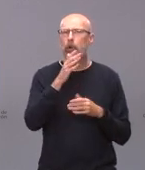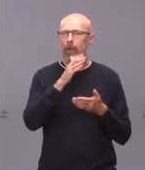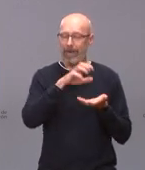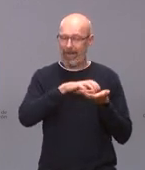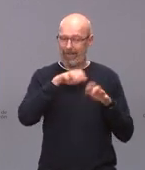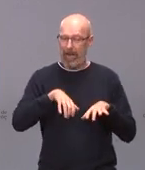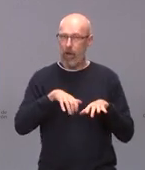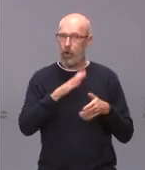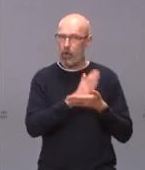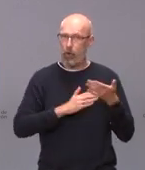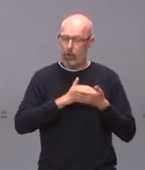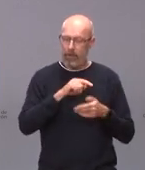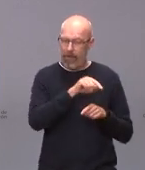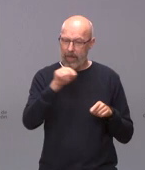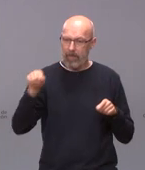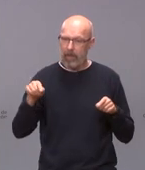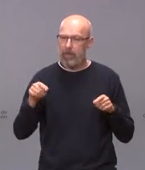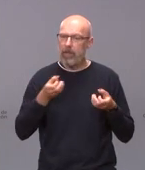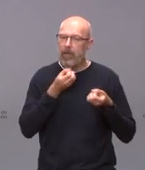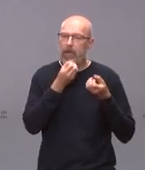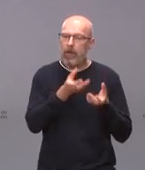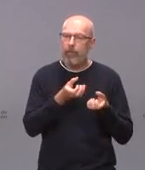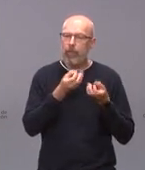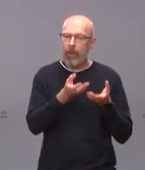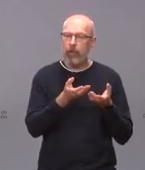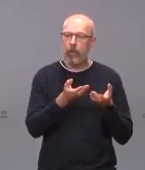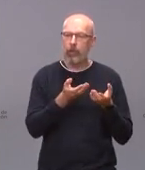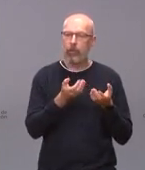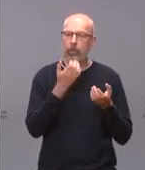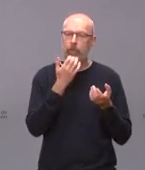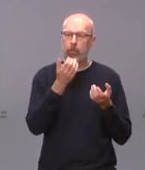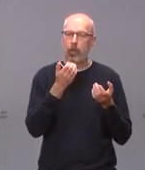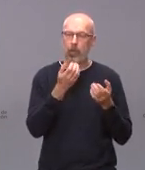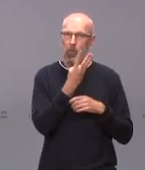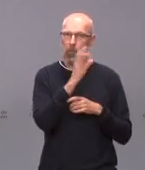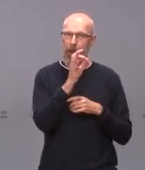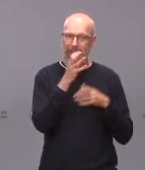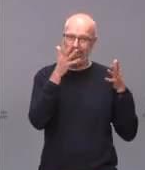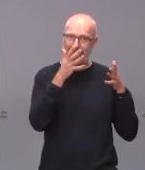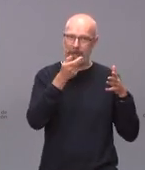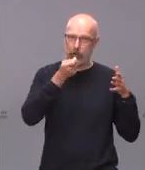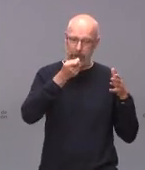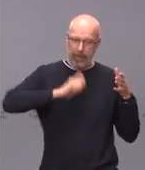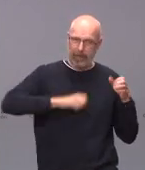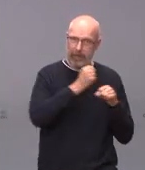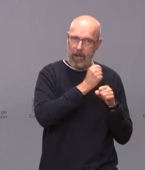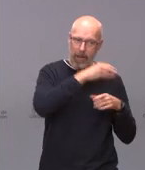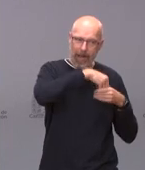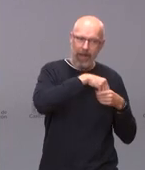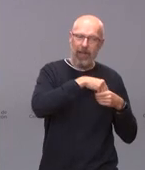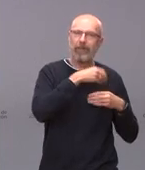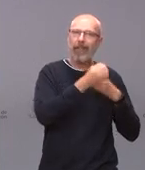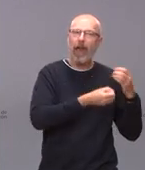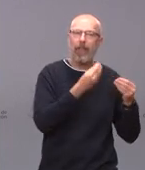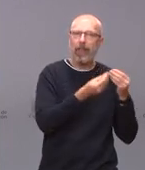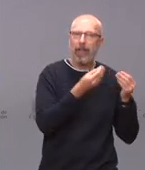no informa sobre la materia en la que asesoran los más de 40 asesores que hay ni sobre sus currículums de manera